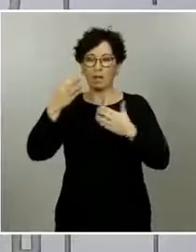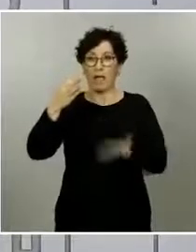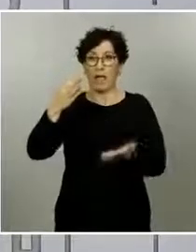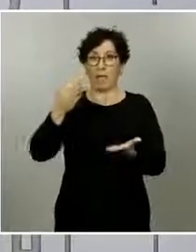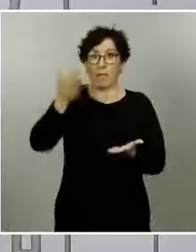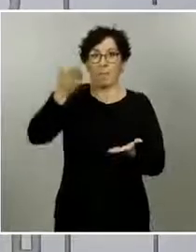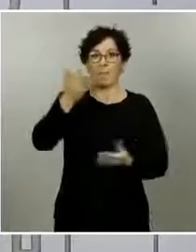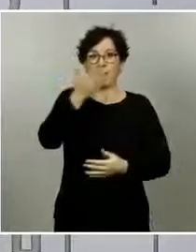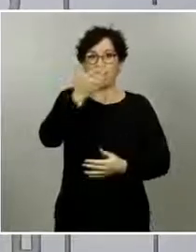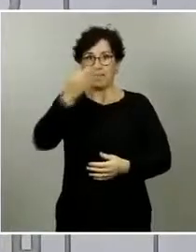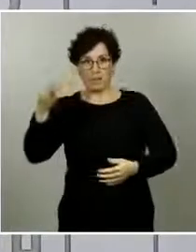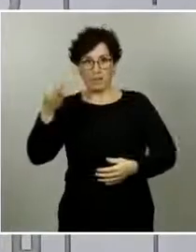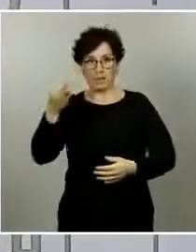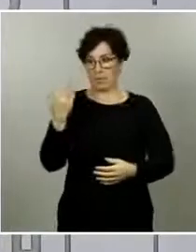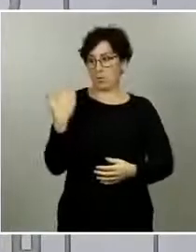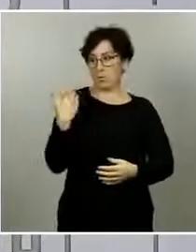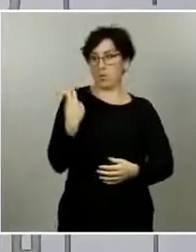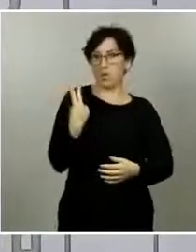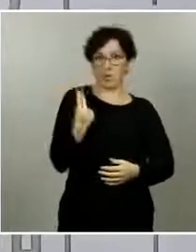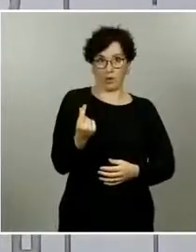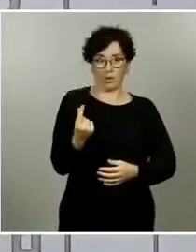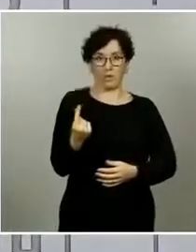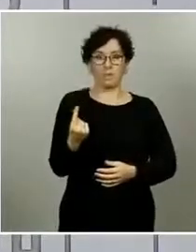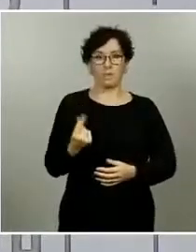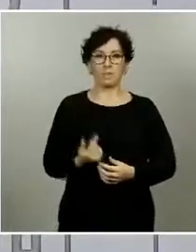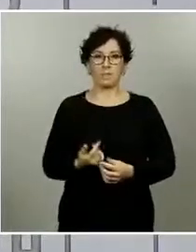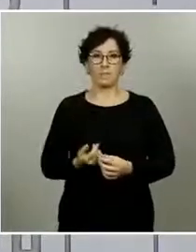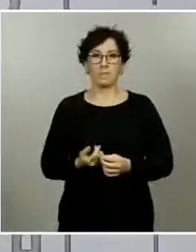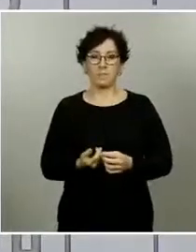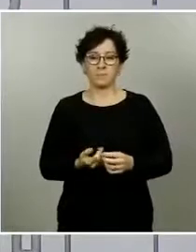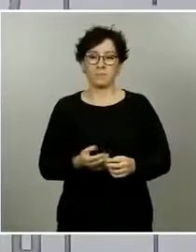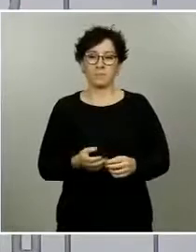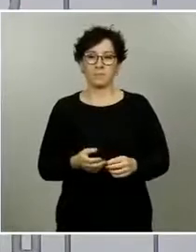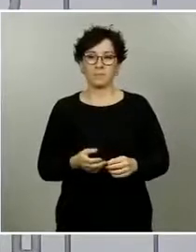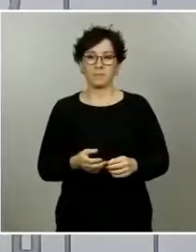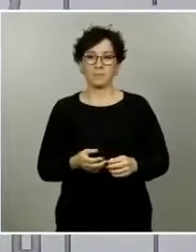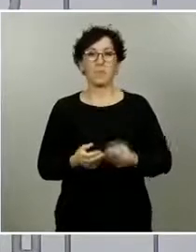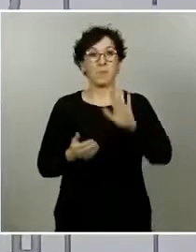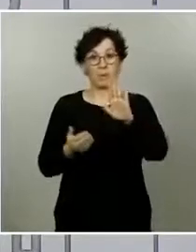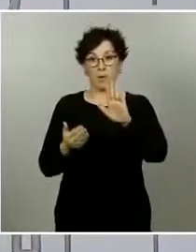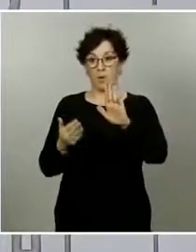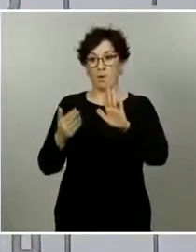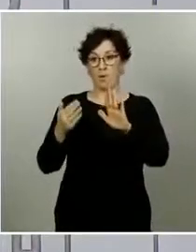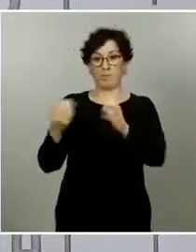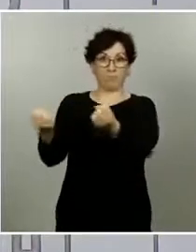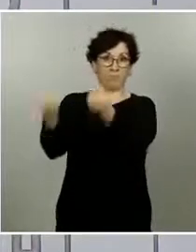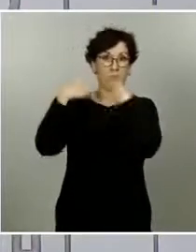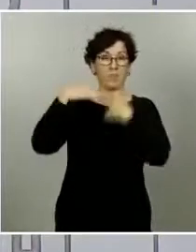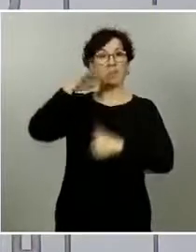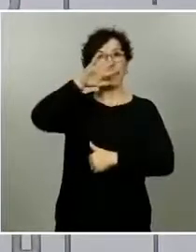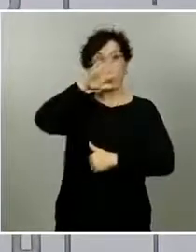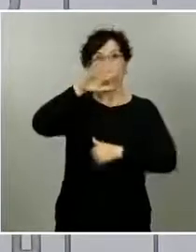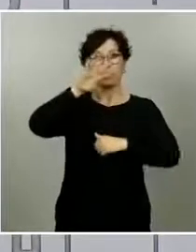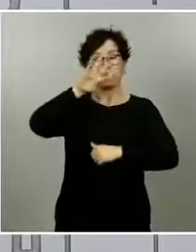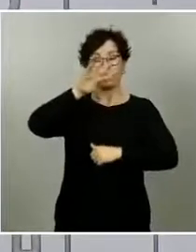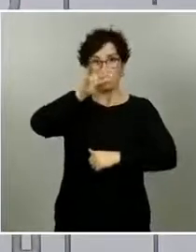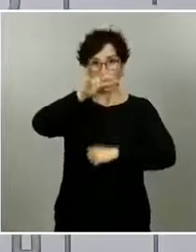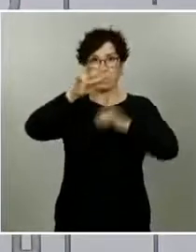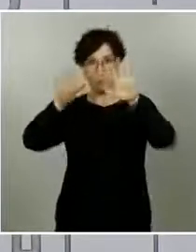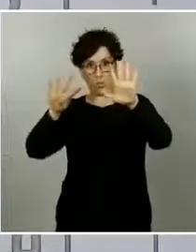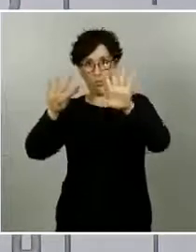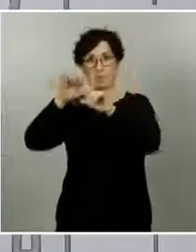con alrededor de los 400 y últimamente estamos con alrededor de los 500 estos últimos dos días. Pero lo cierto es que,